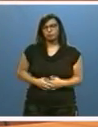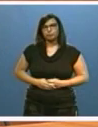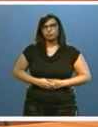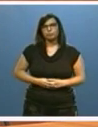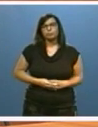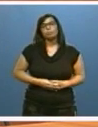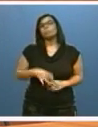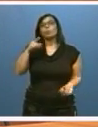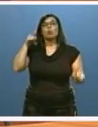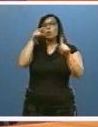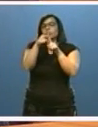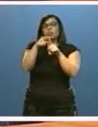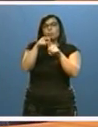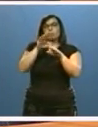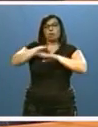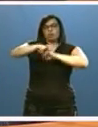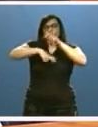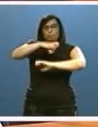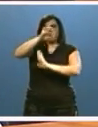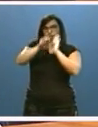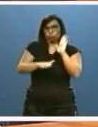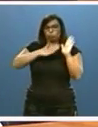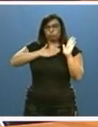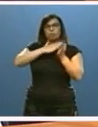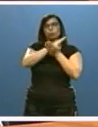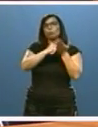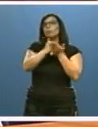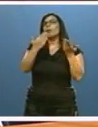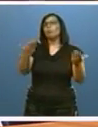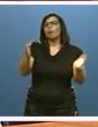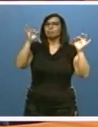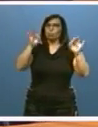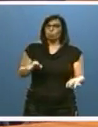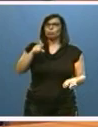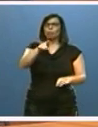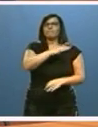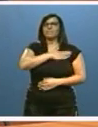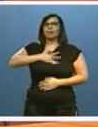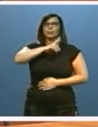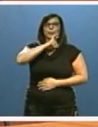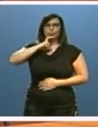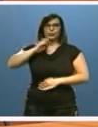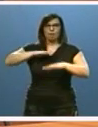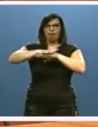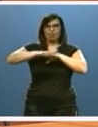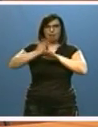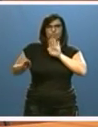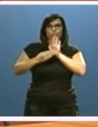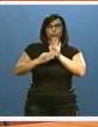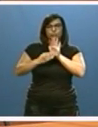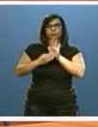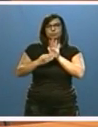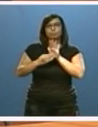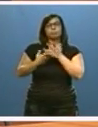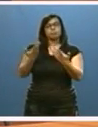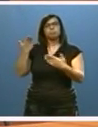Uno de los objetivos de la reforma de nuestro Estatuto de Autonomía es precisamente blindar dicha red, y así se